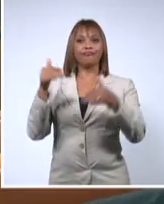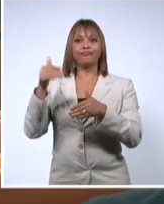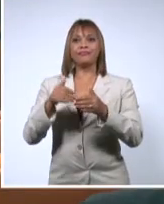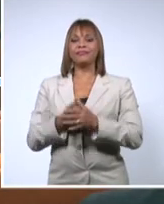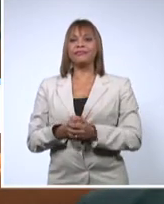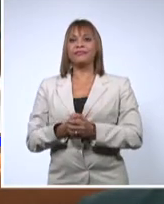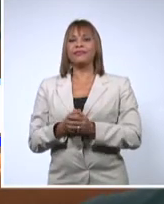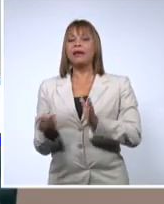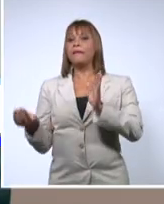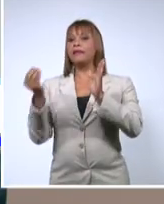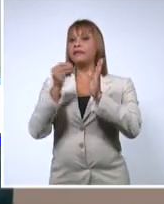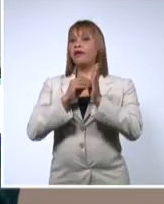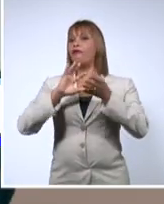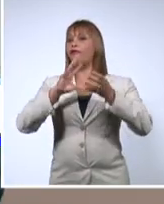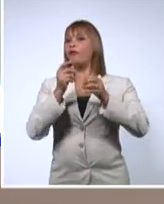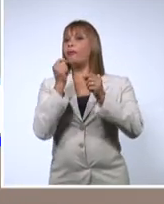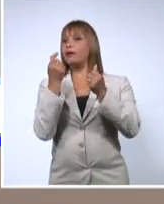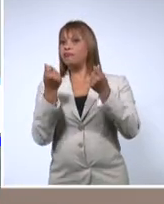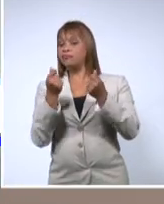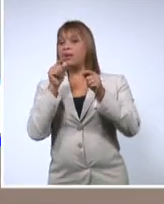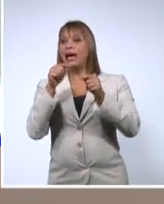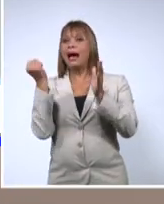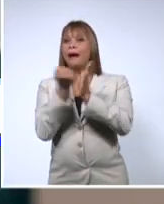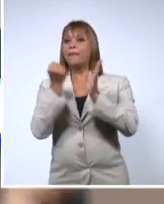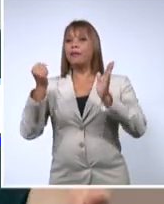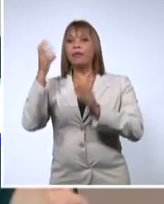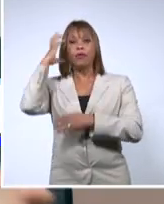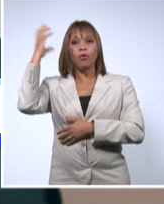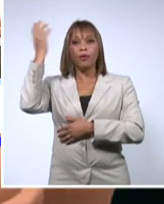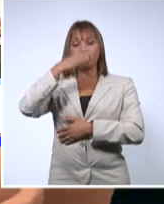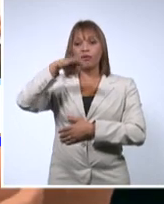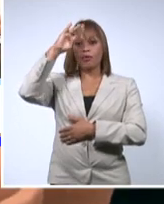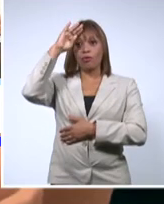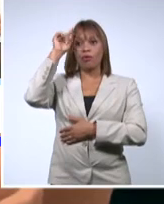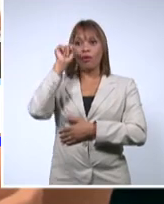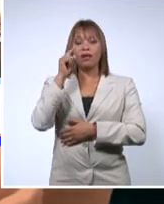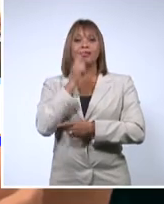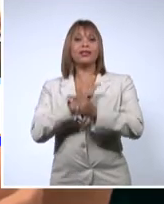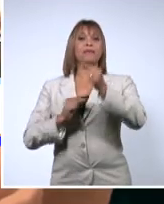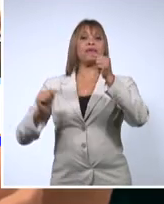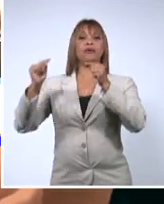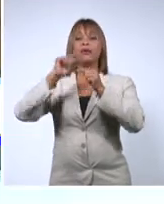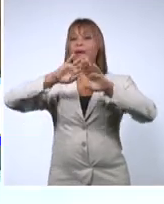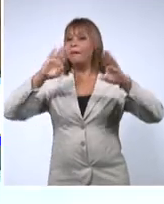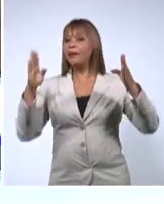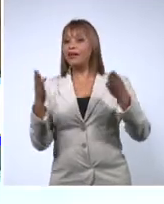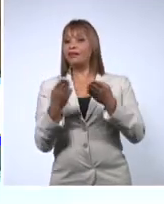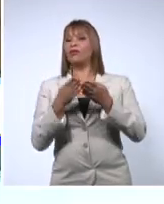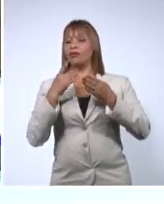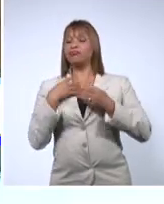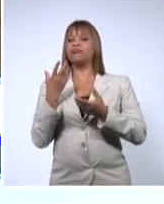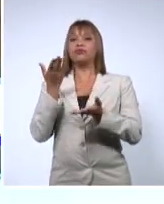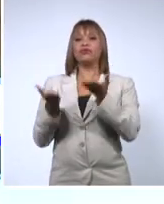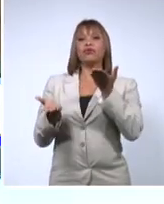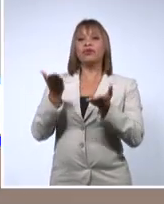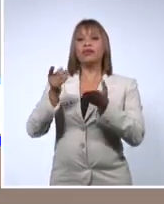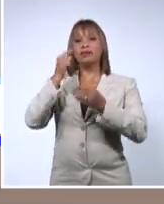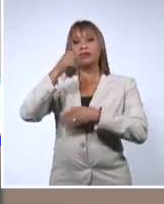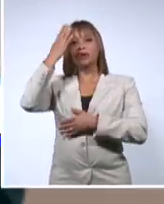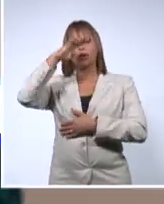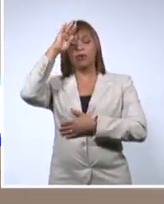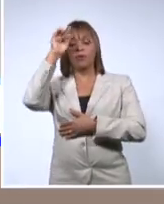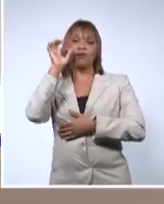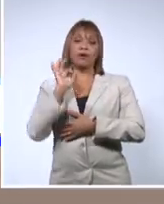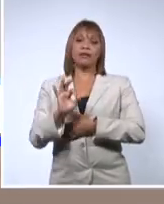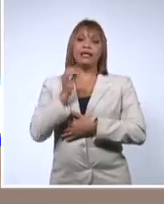Implementar la estrategia económico-social aprobada por el gobierno cubano es hoy una prioridad para nuestra sostenibilidad como nación. En este